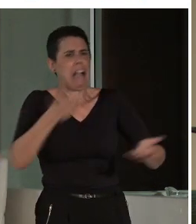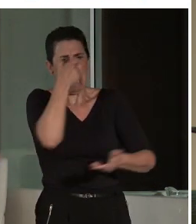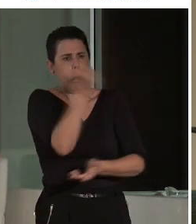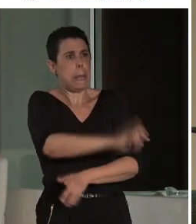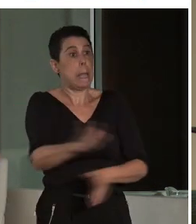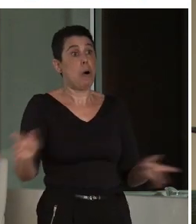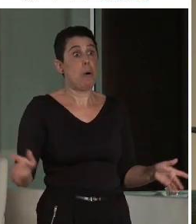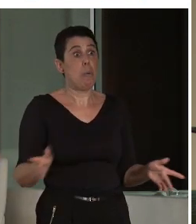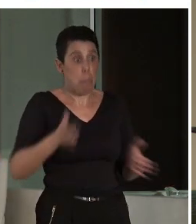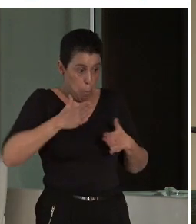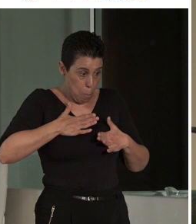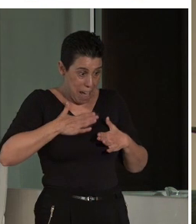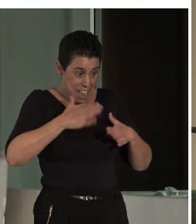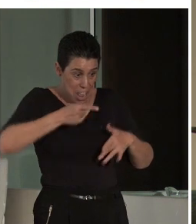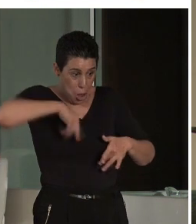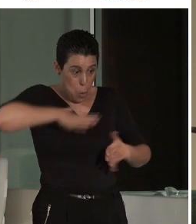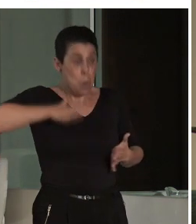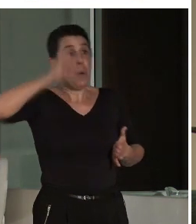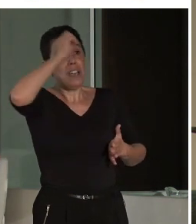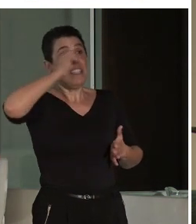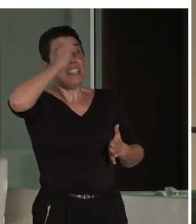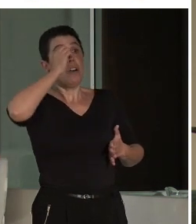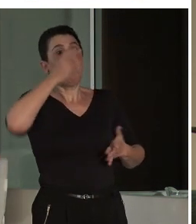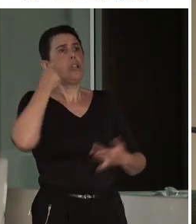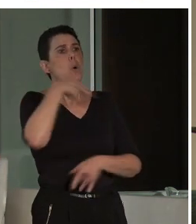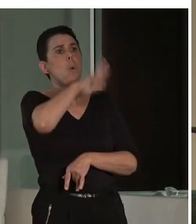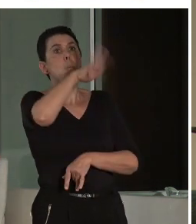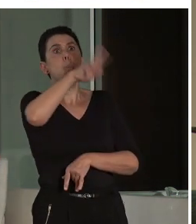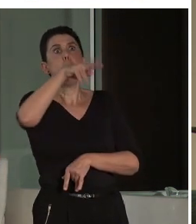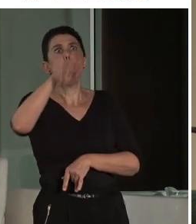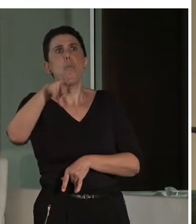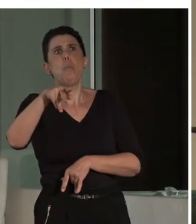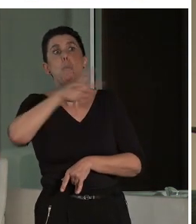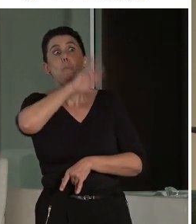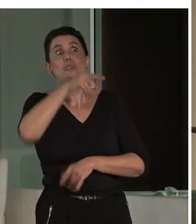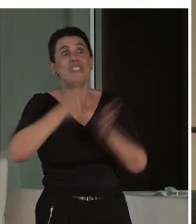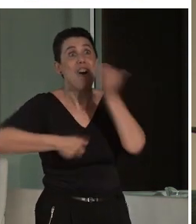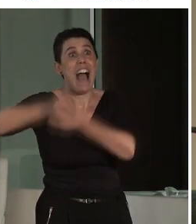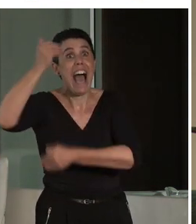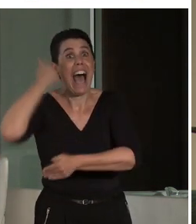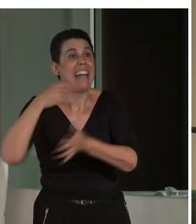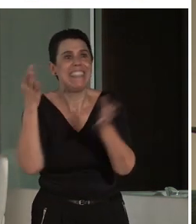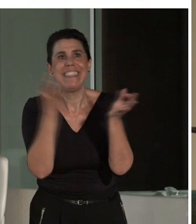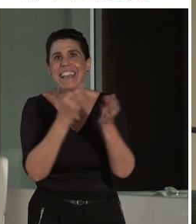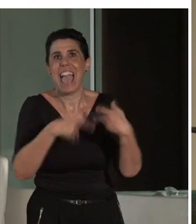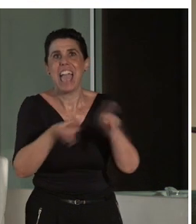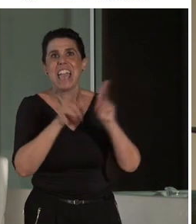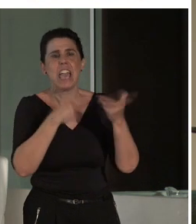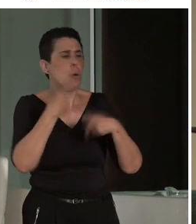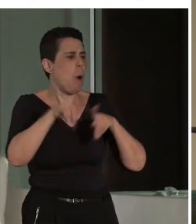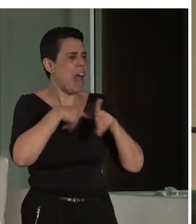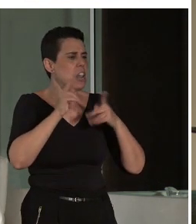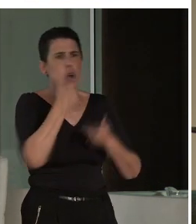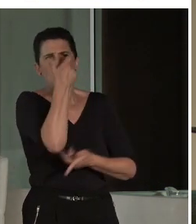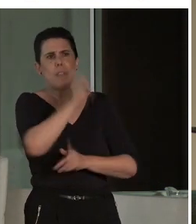desde el punto de vista nuestro, un museo era el sitio donde amontonas cosas que no valen para nada. Entonces,